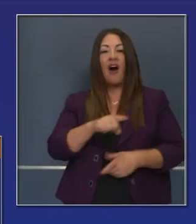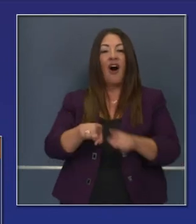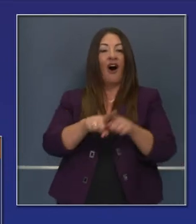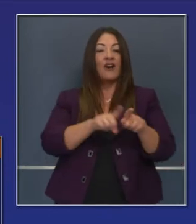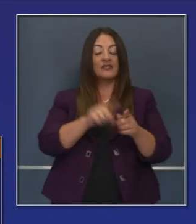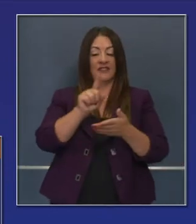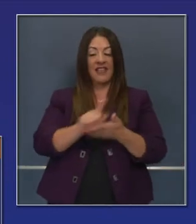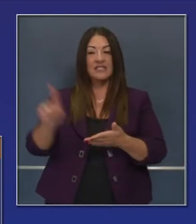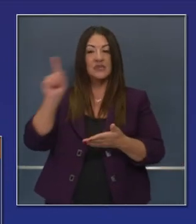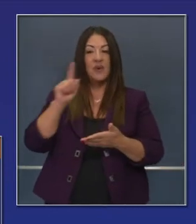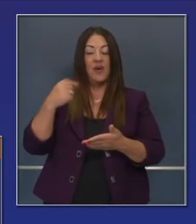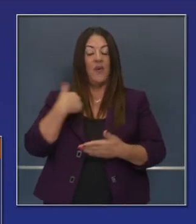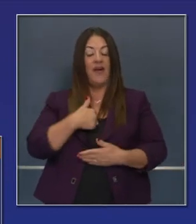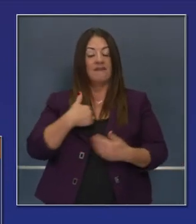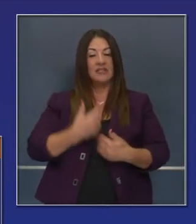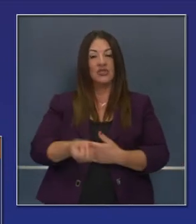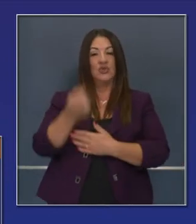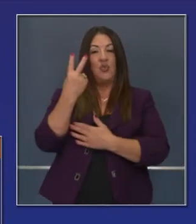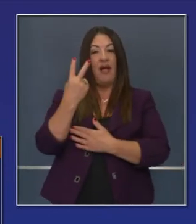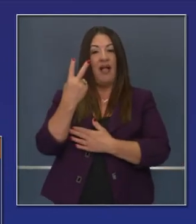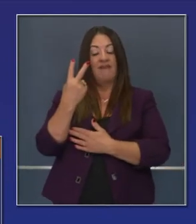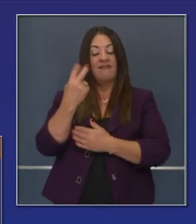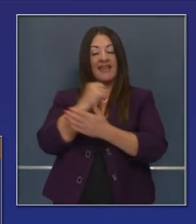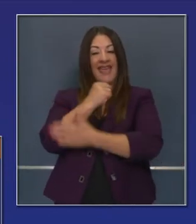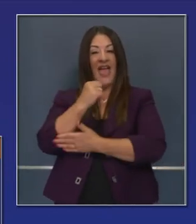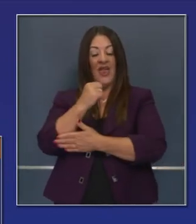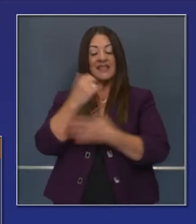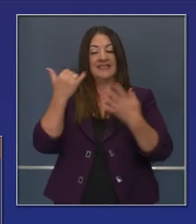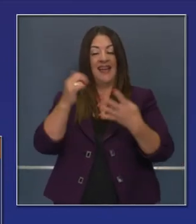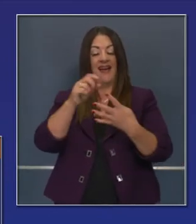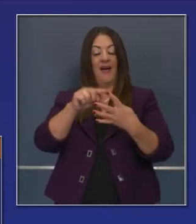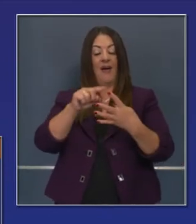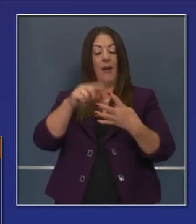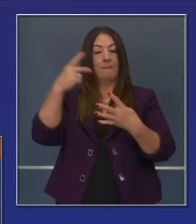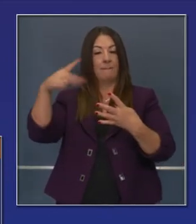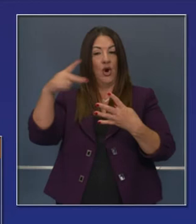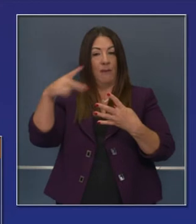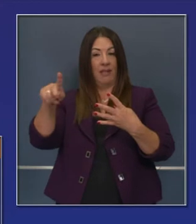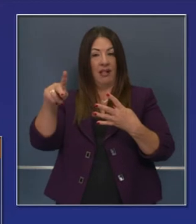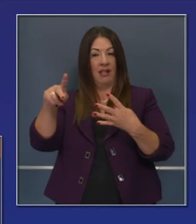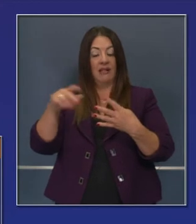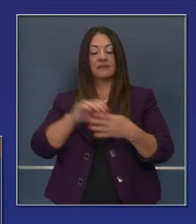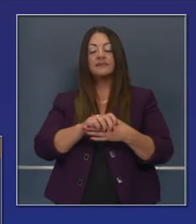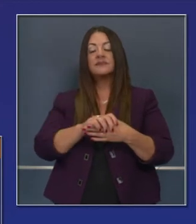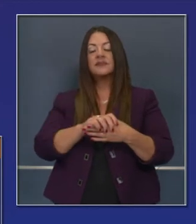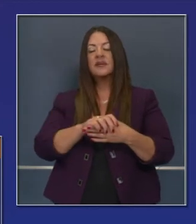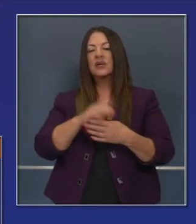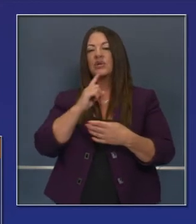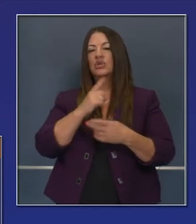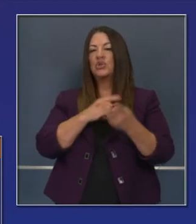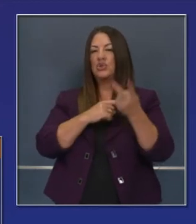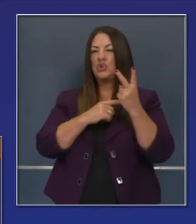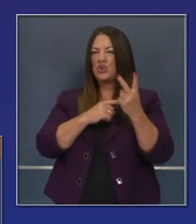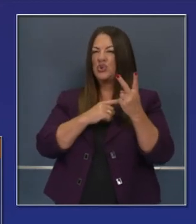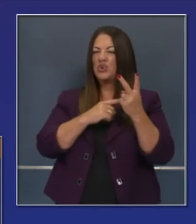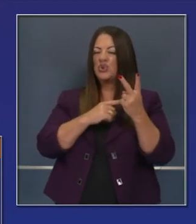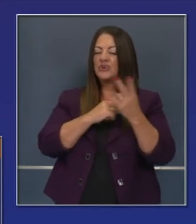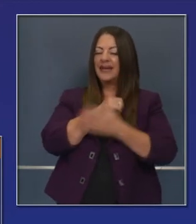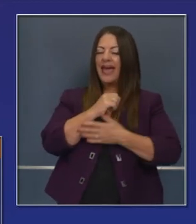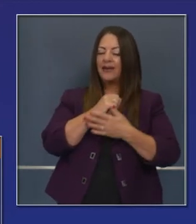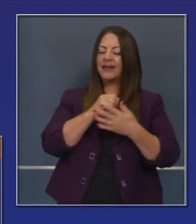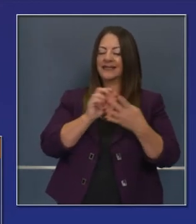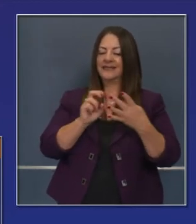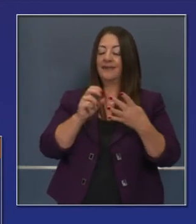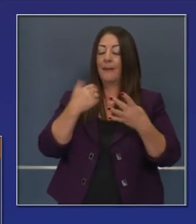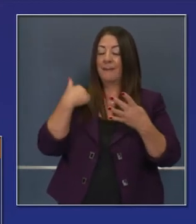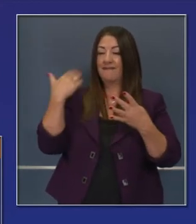Aún al lado del gobernador, la semana pasada tuvimos 12 condados ir al morado. Fueron dos condados que, he hecho, se